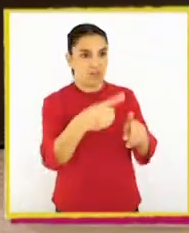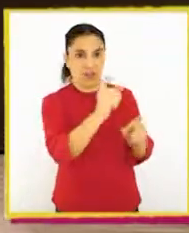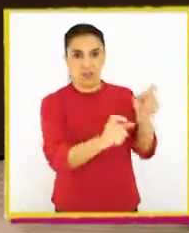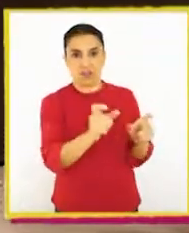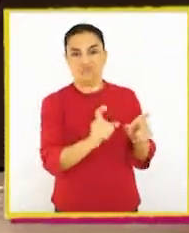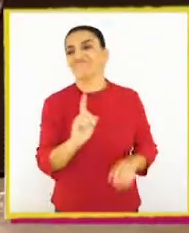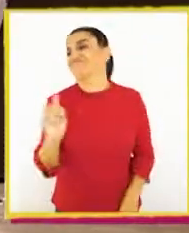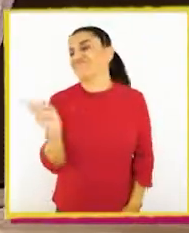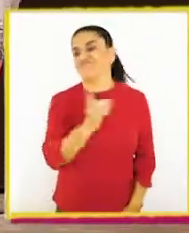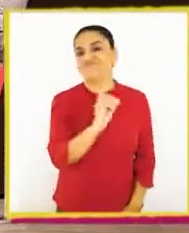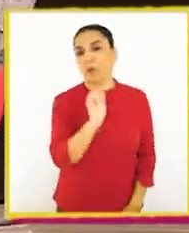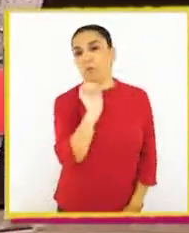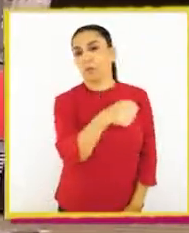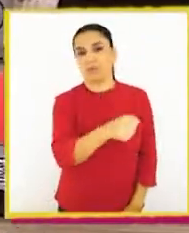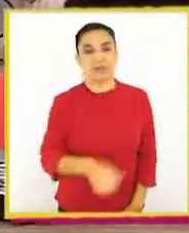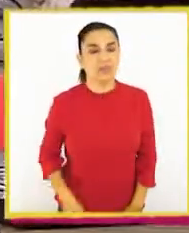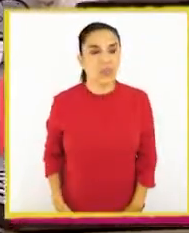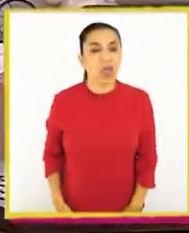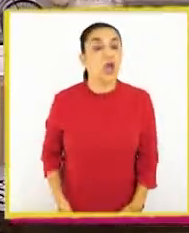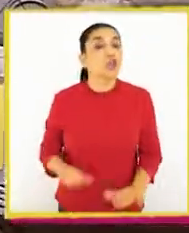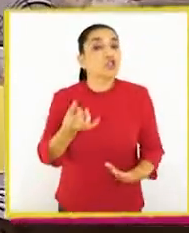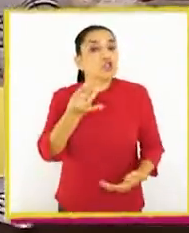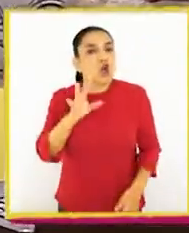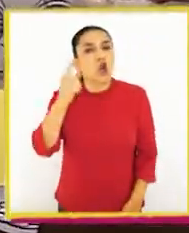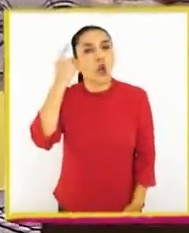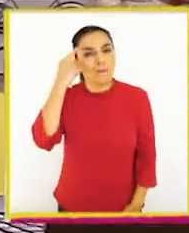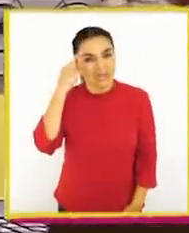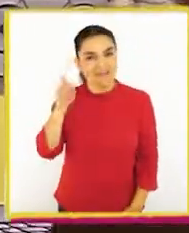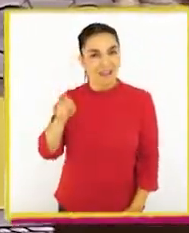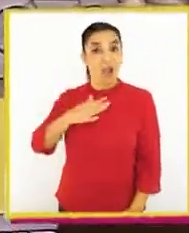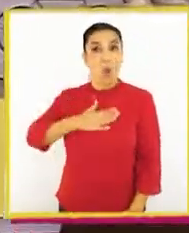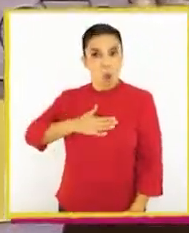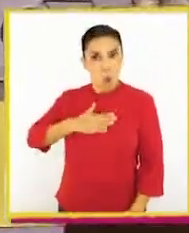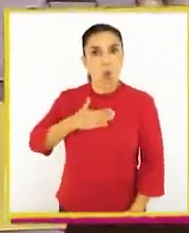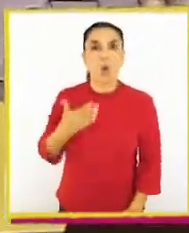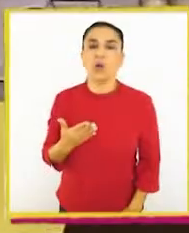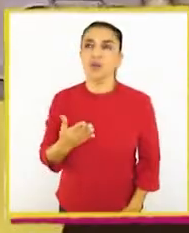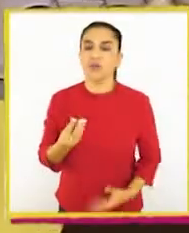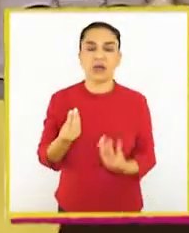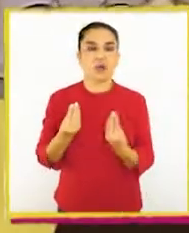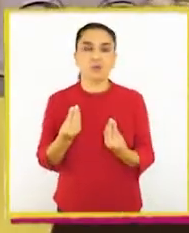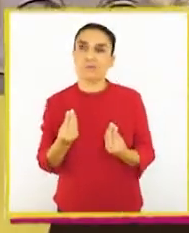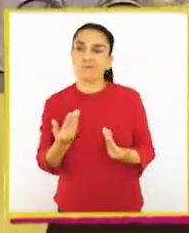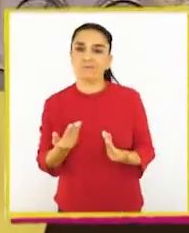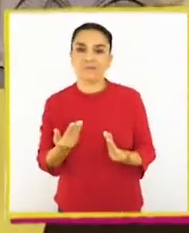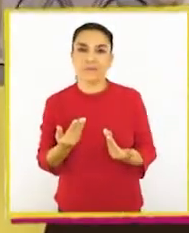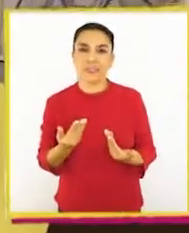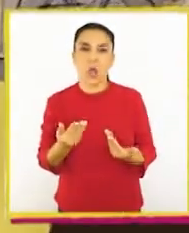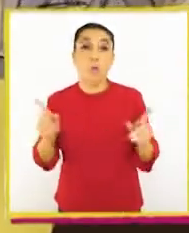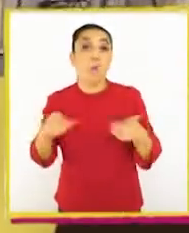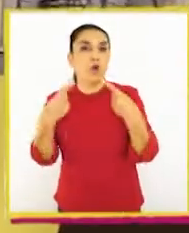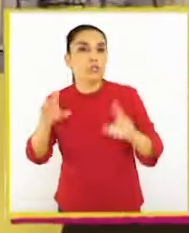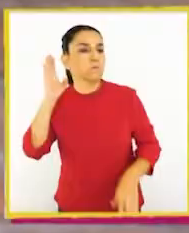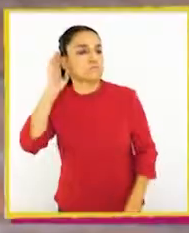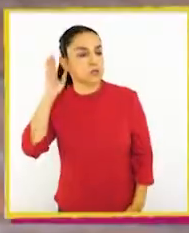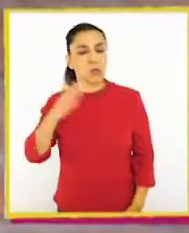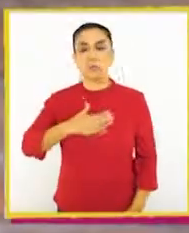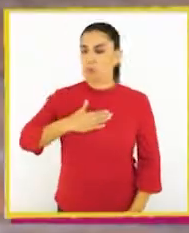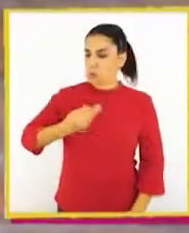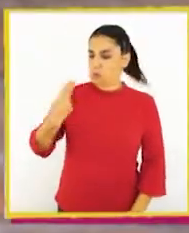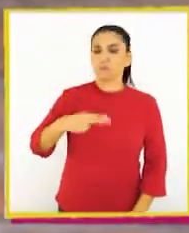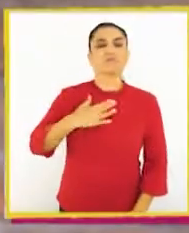¡Exacto! No la considera. Solo piensa lo que a él le gustaría, como cuando dice que escuchará música a su gusto.